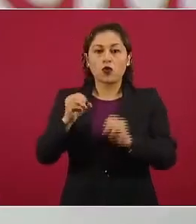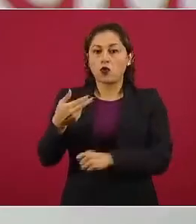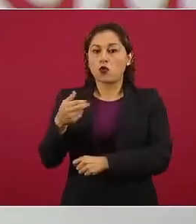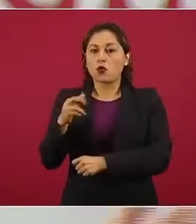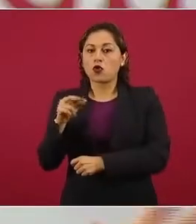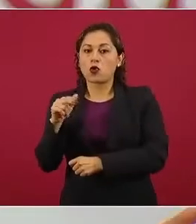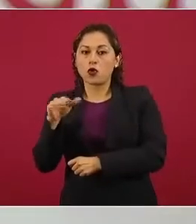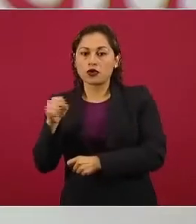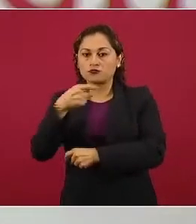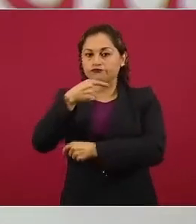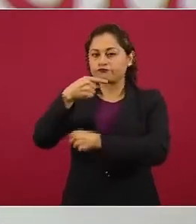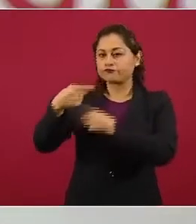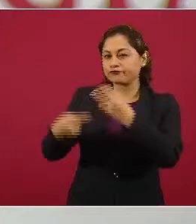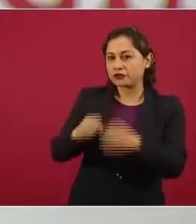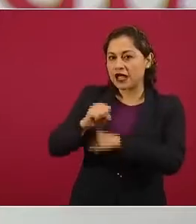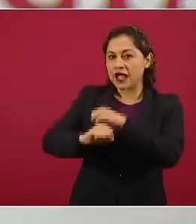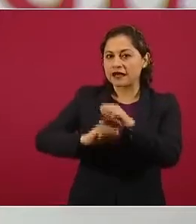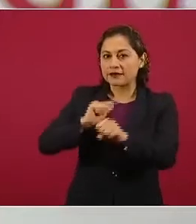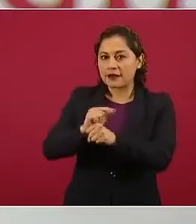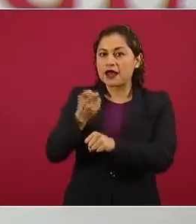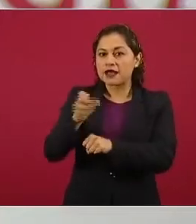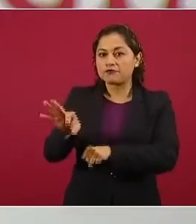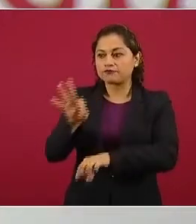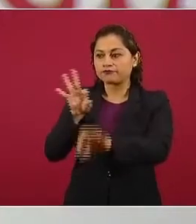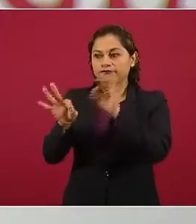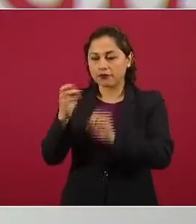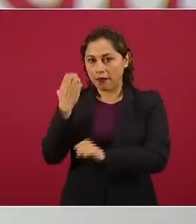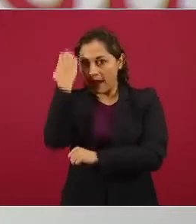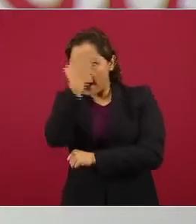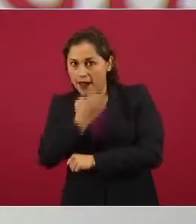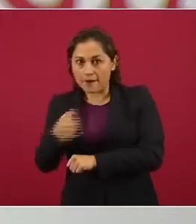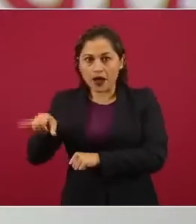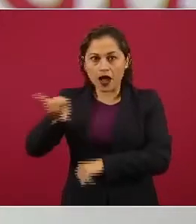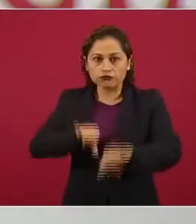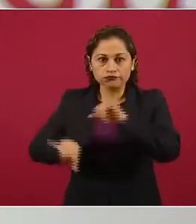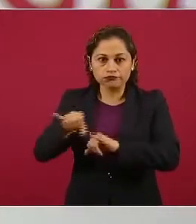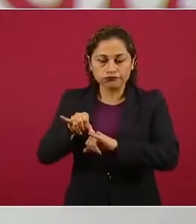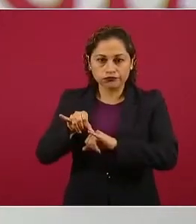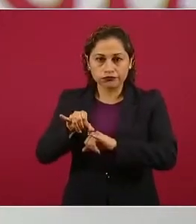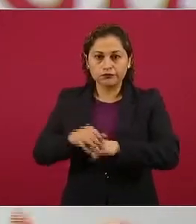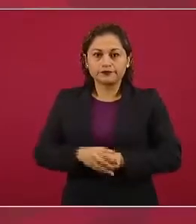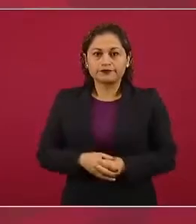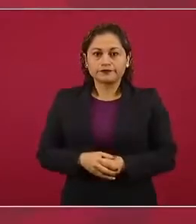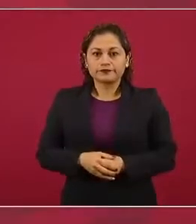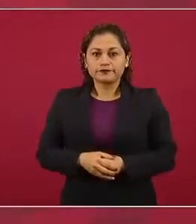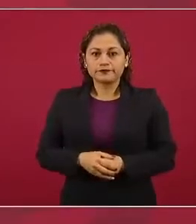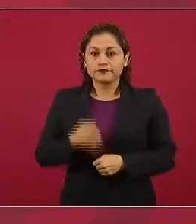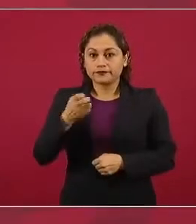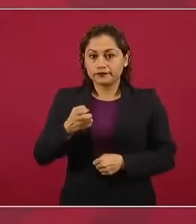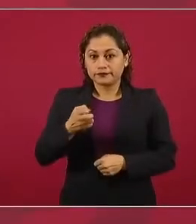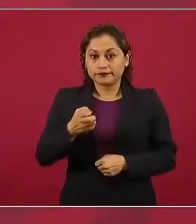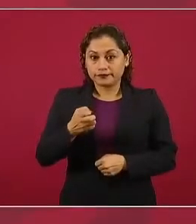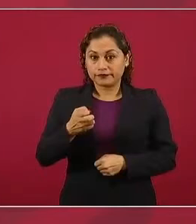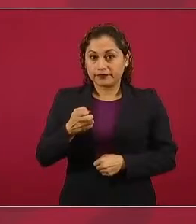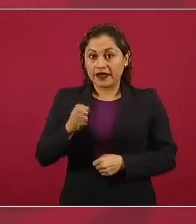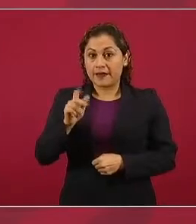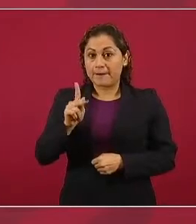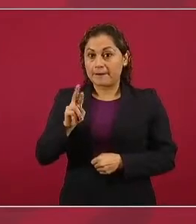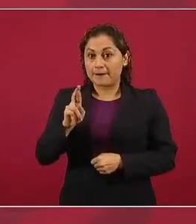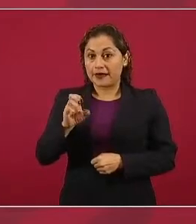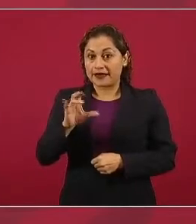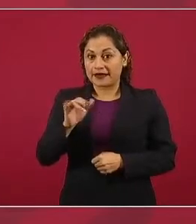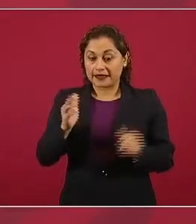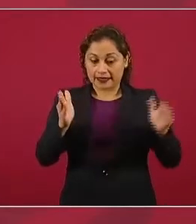son algunas de las especies que están involucradas en esta fase preclínica. Y en esa fase preclínica se